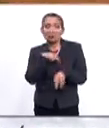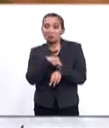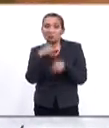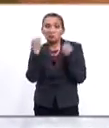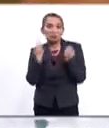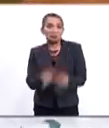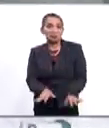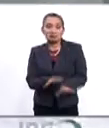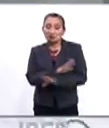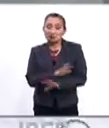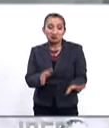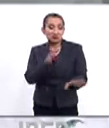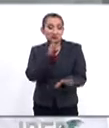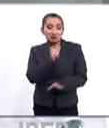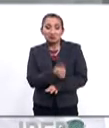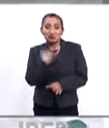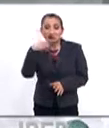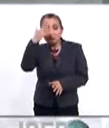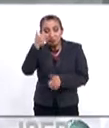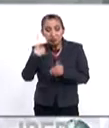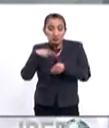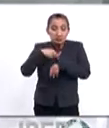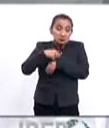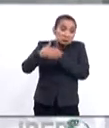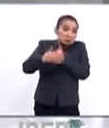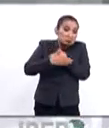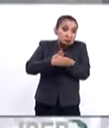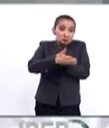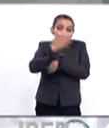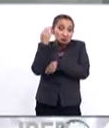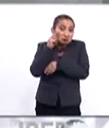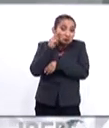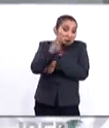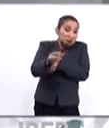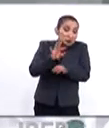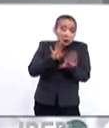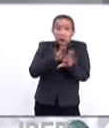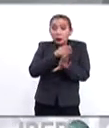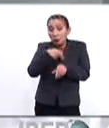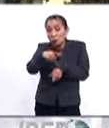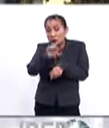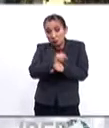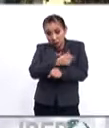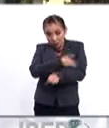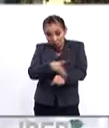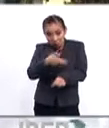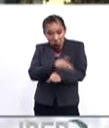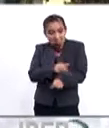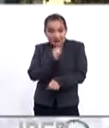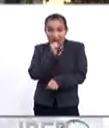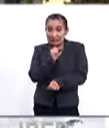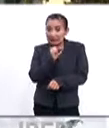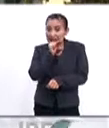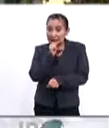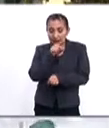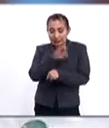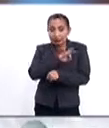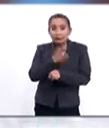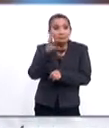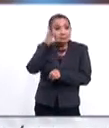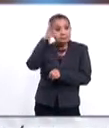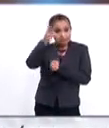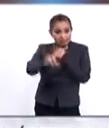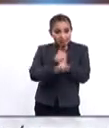tiempo perdido. Es que así en el corto plazo no se ve, me refiero a esta semana, no se ve que vaya a haber solución y sí puede